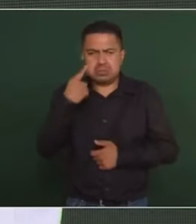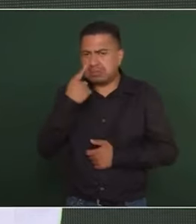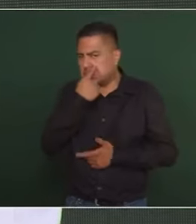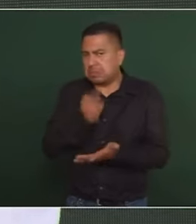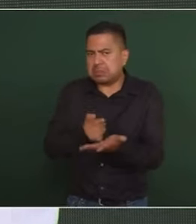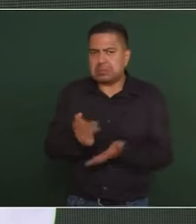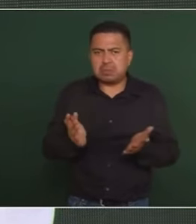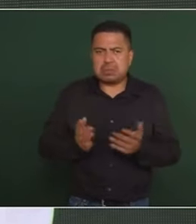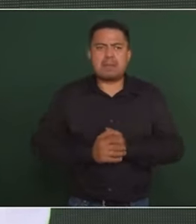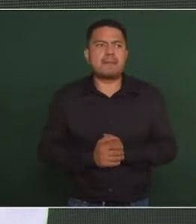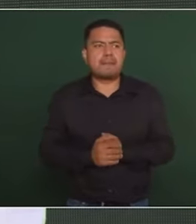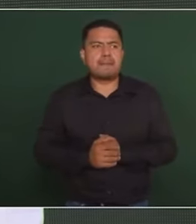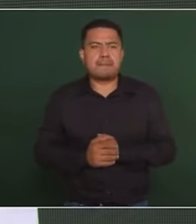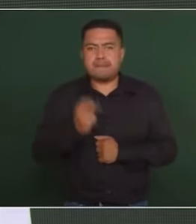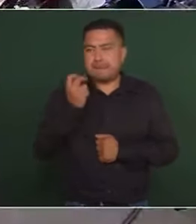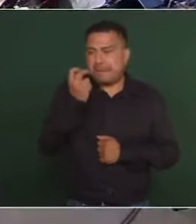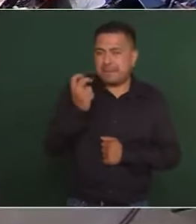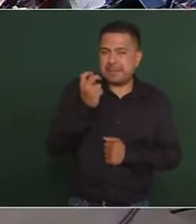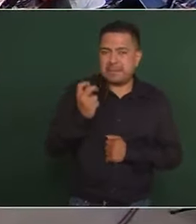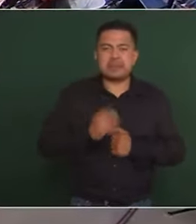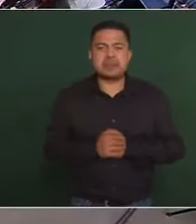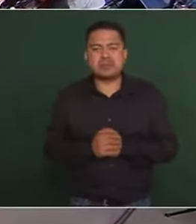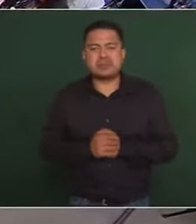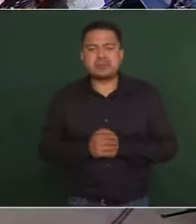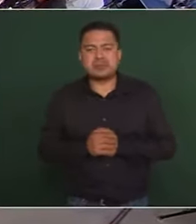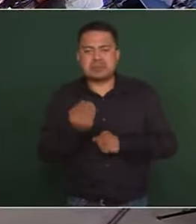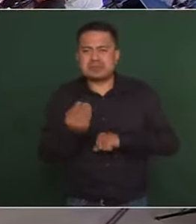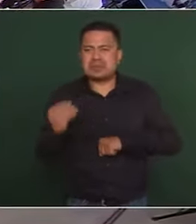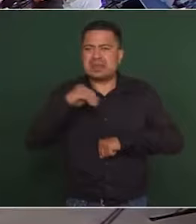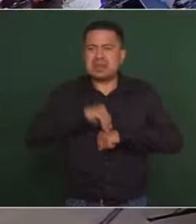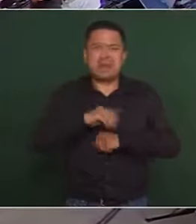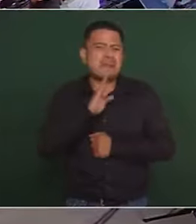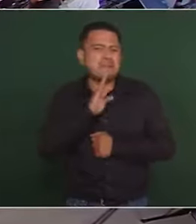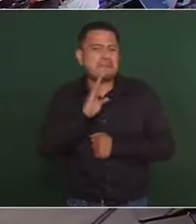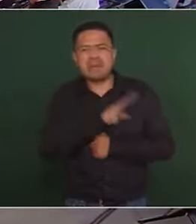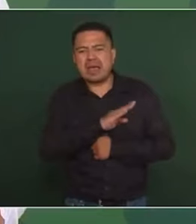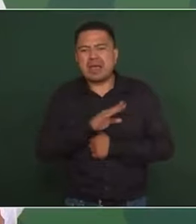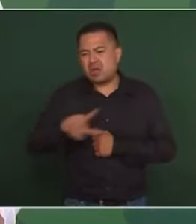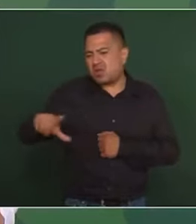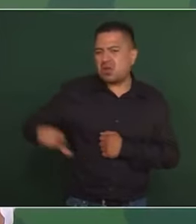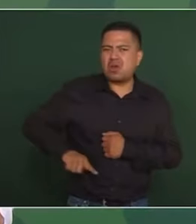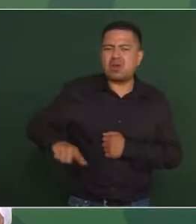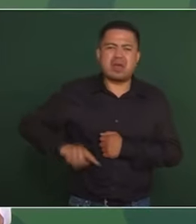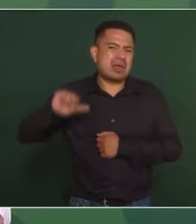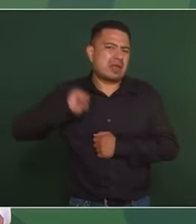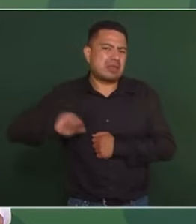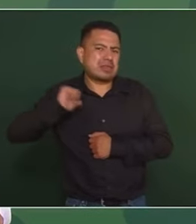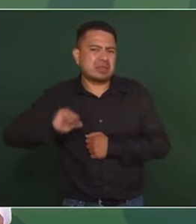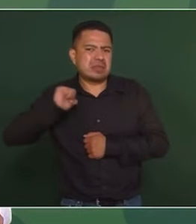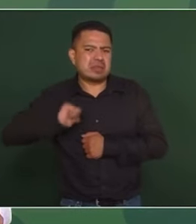Eso se aplicó mal en los gobiernos anteriores,